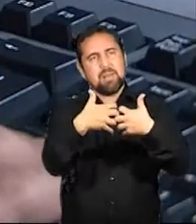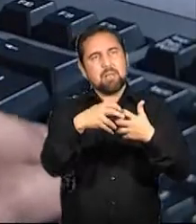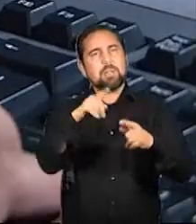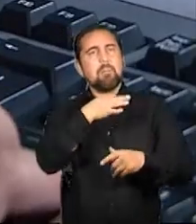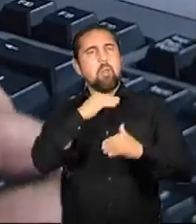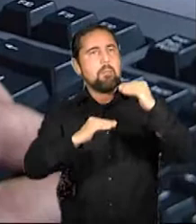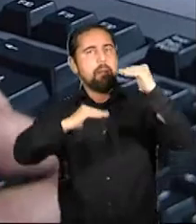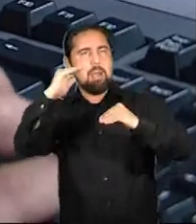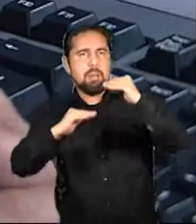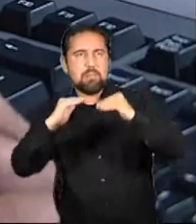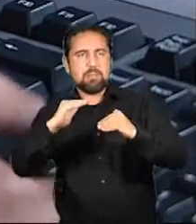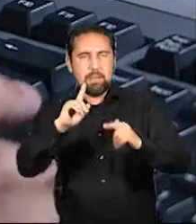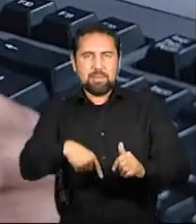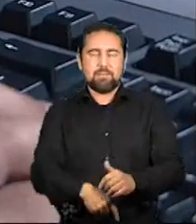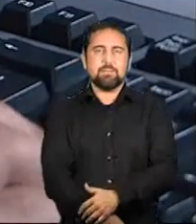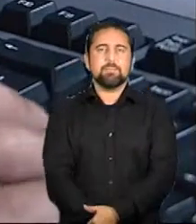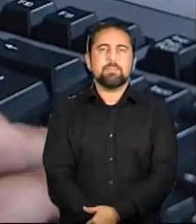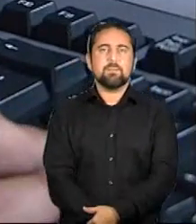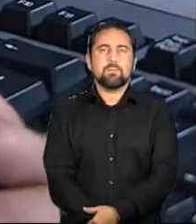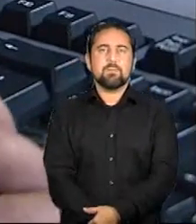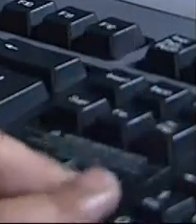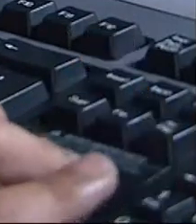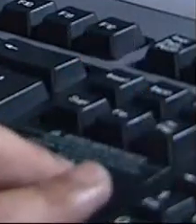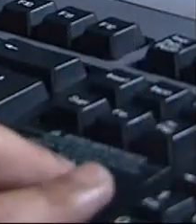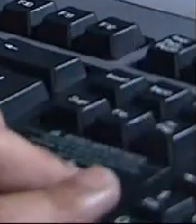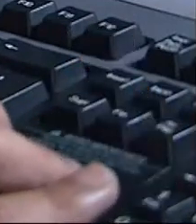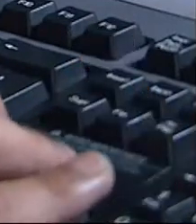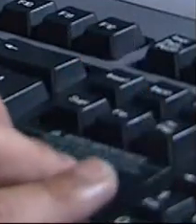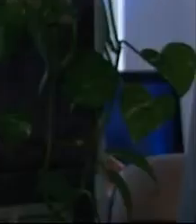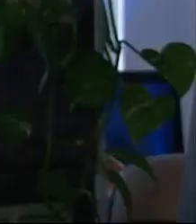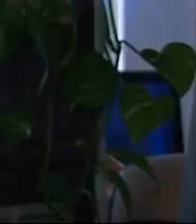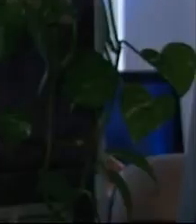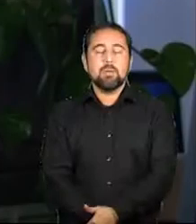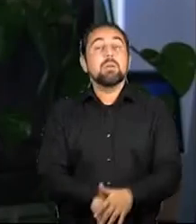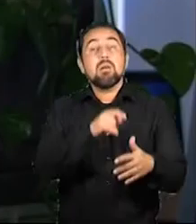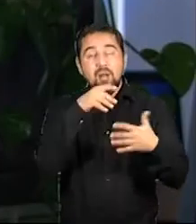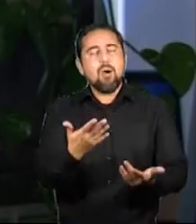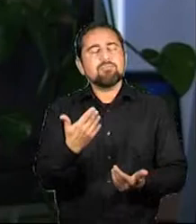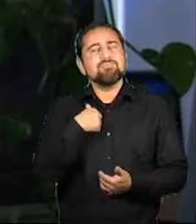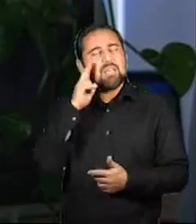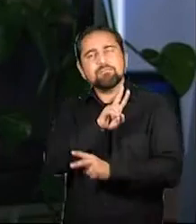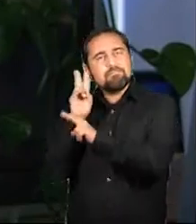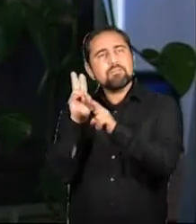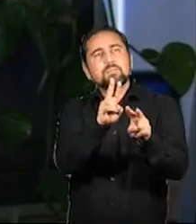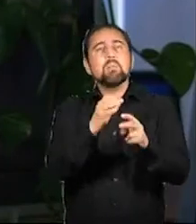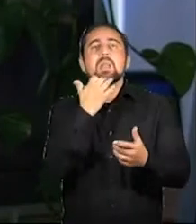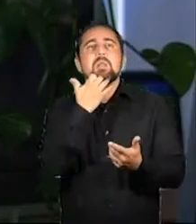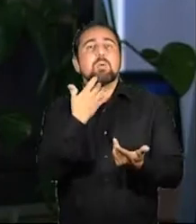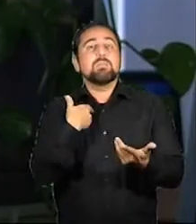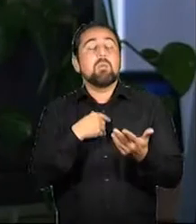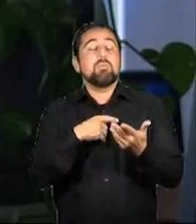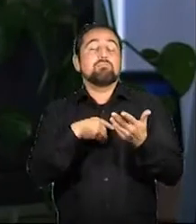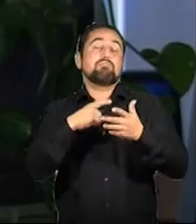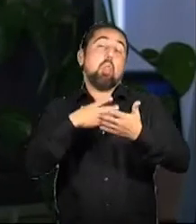Utilice las flechas. El usuario utiliza el teclado para manejar el programa. A continuación os voy a enseñar a navegar por un